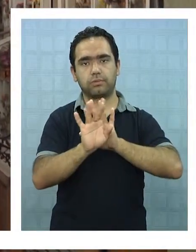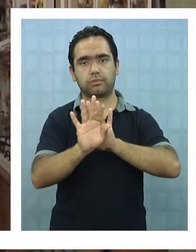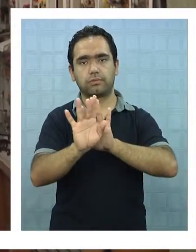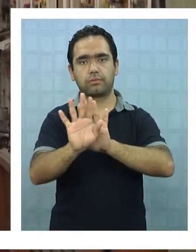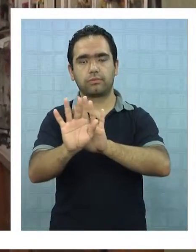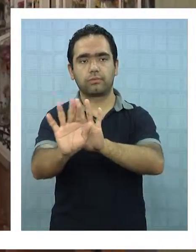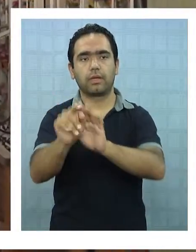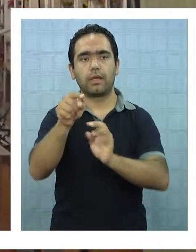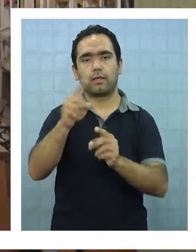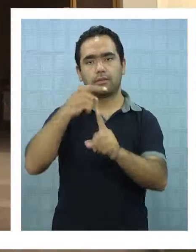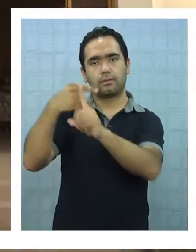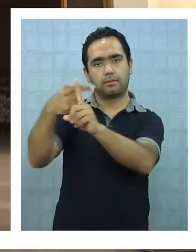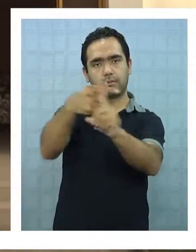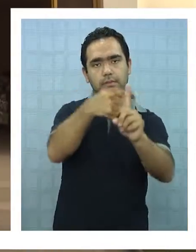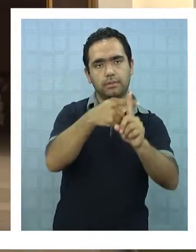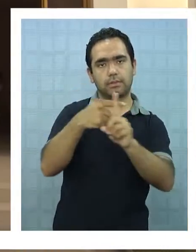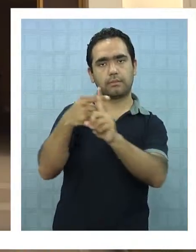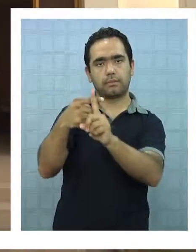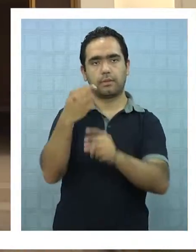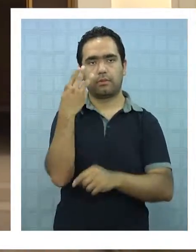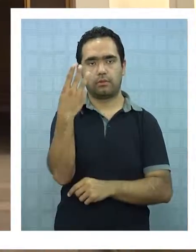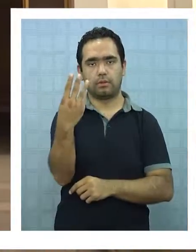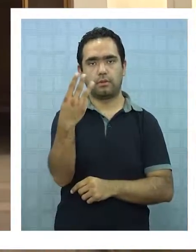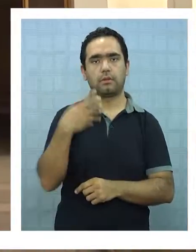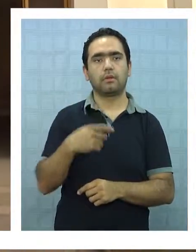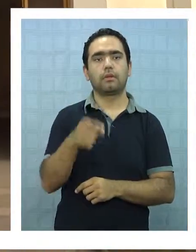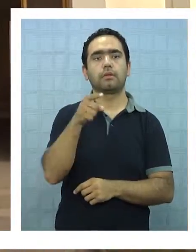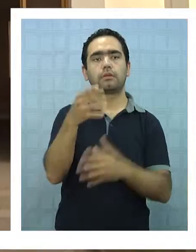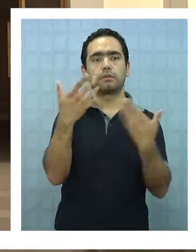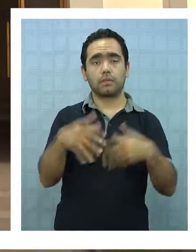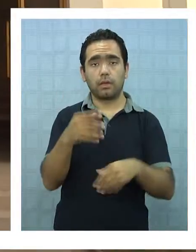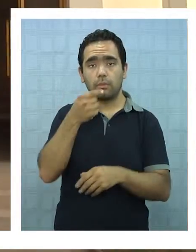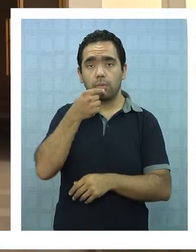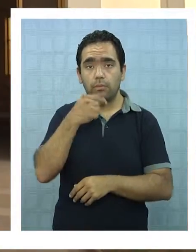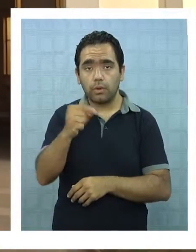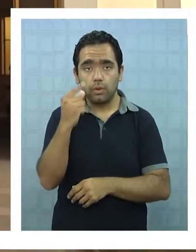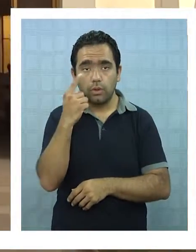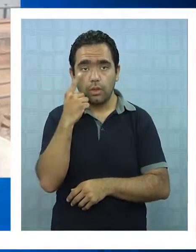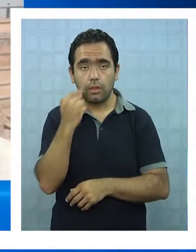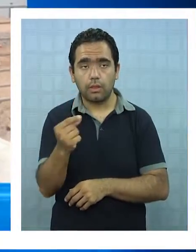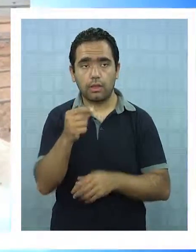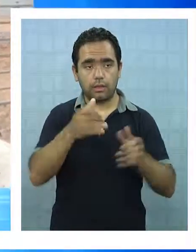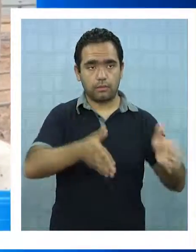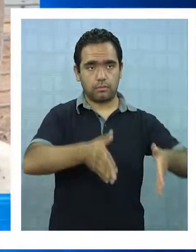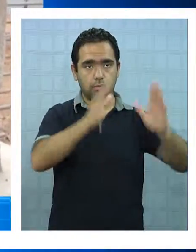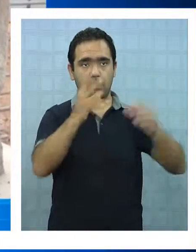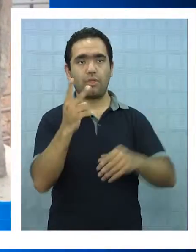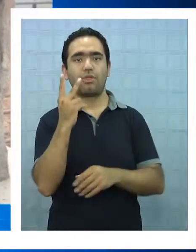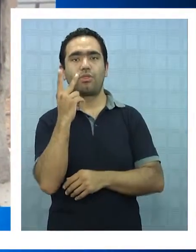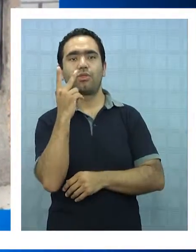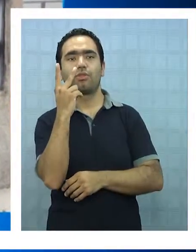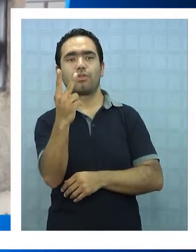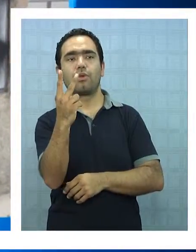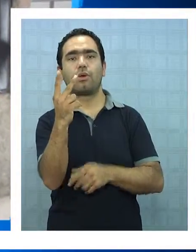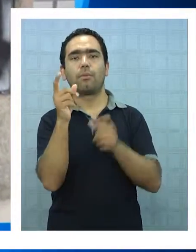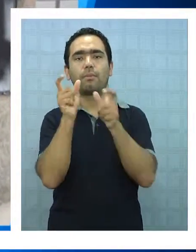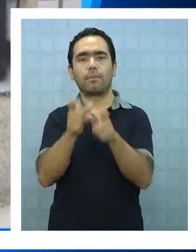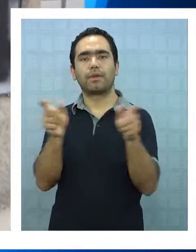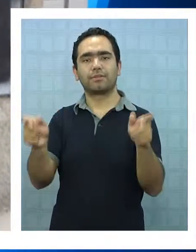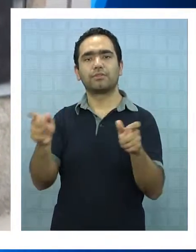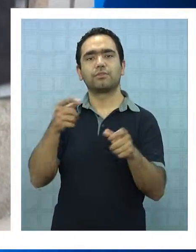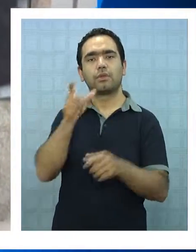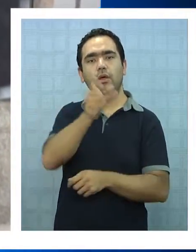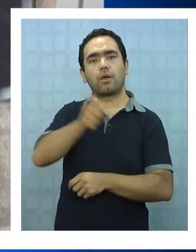en el cementerio número 3. Lamentablemente a días de inaugurado el monolito recordatorio, dos efectivos activos del ejército